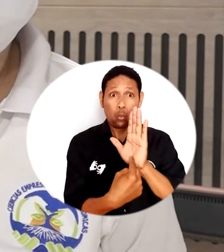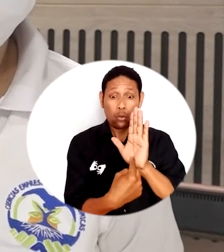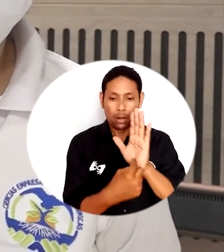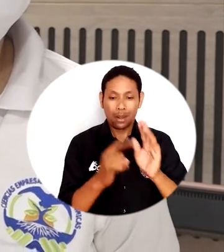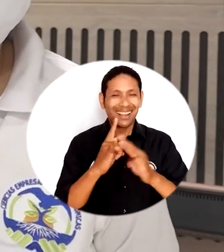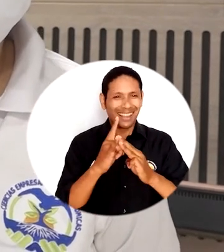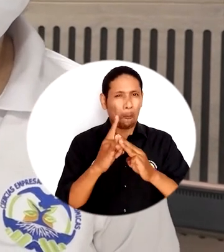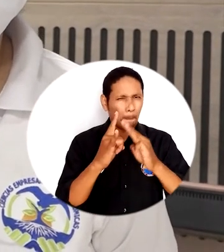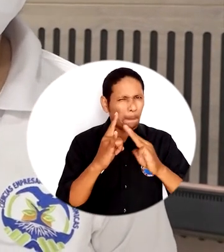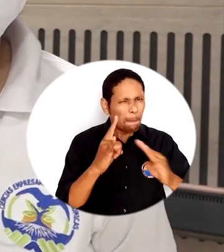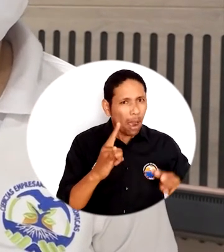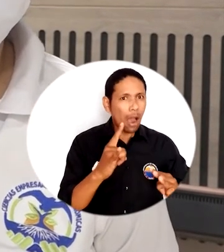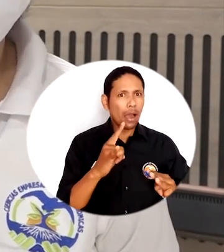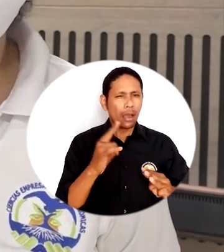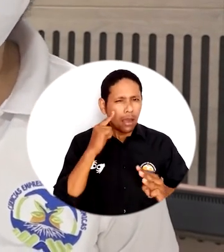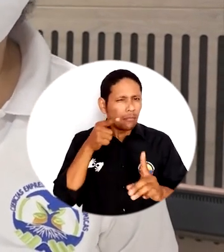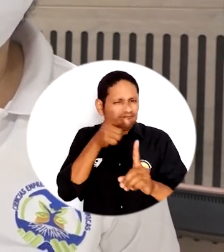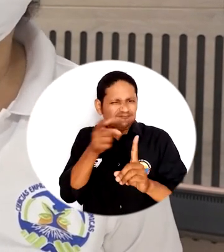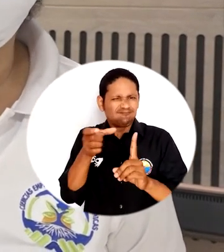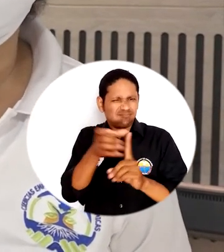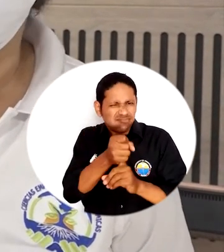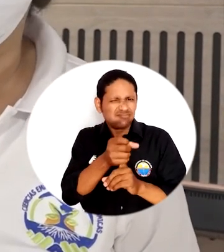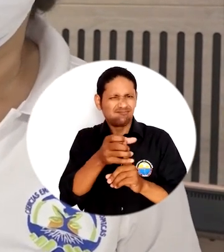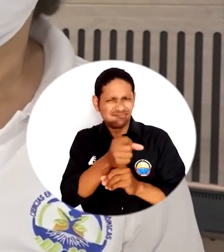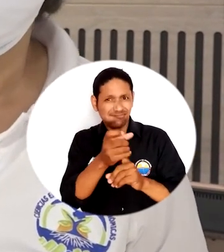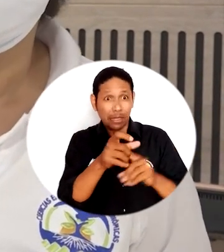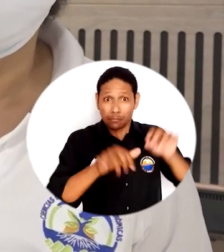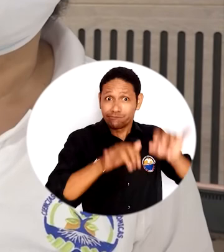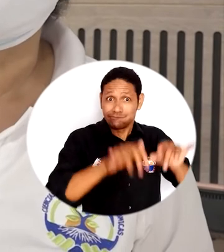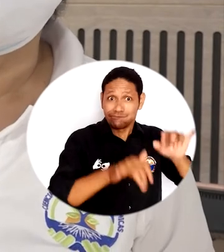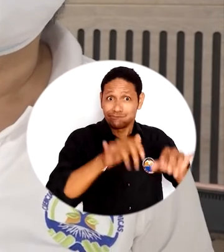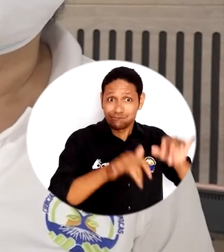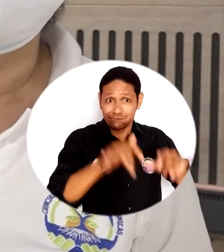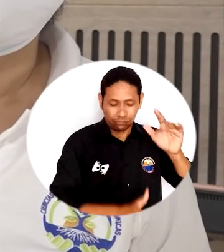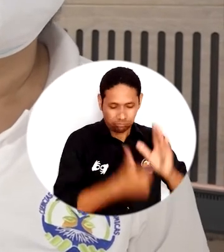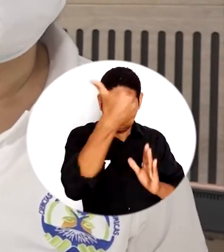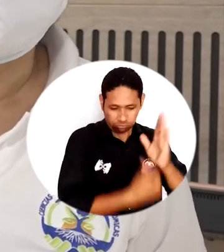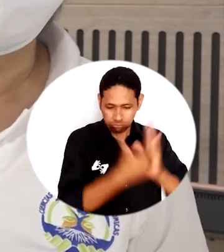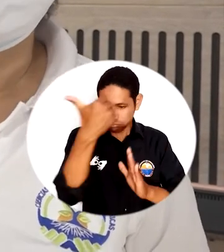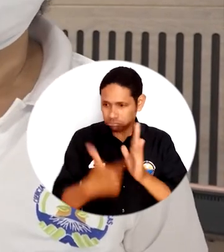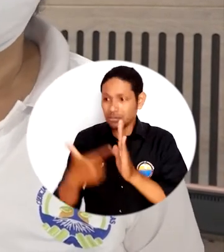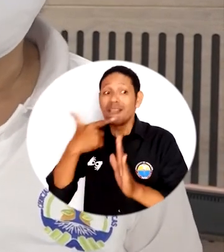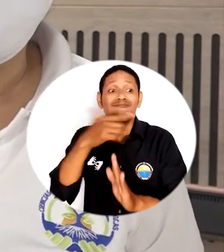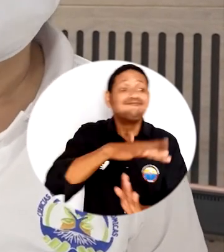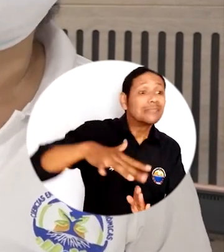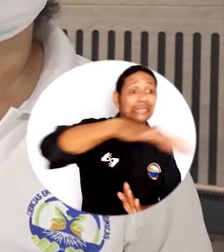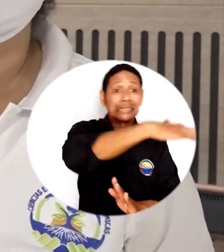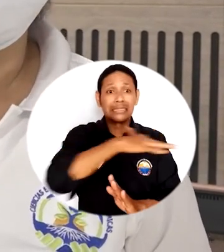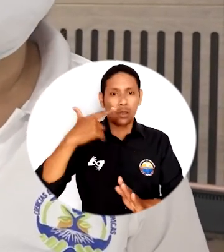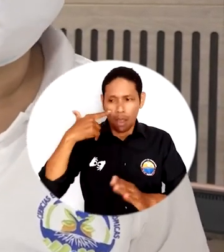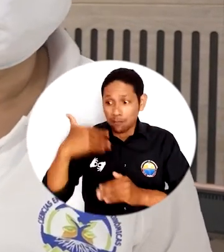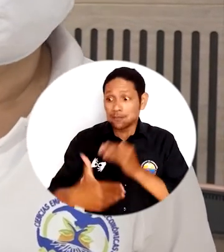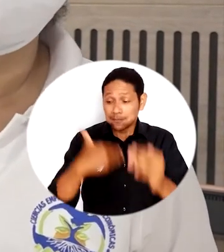que la institución, digamos, logró plasmar en su documento de autovaluación institucional su realidad,